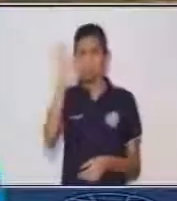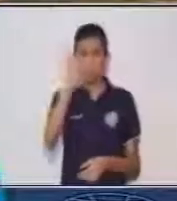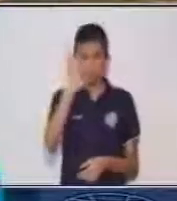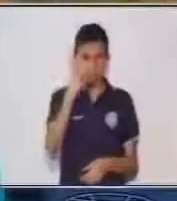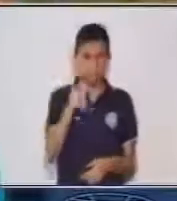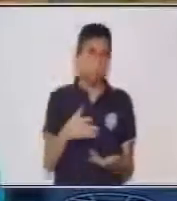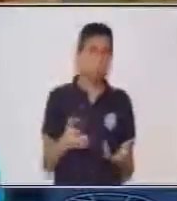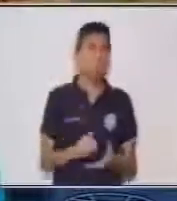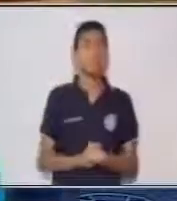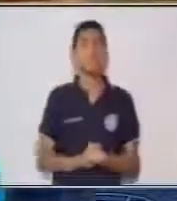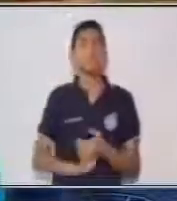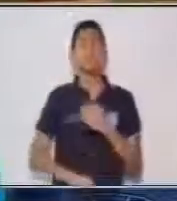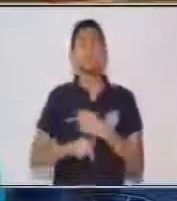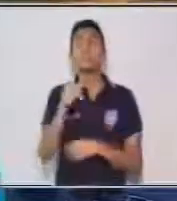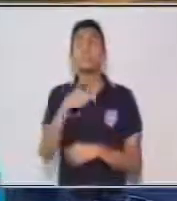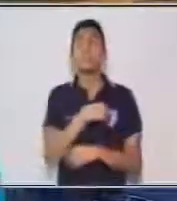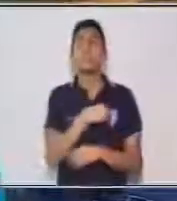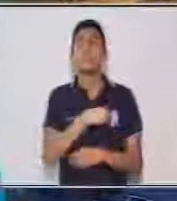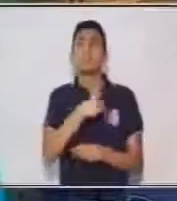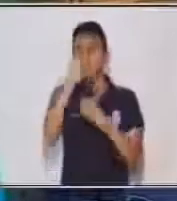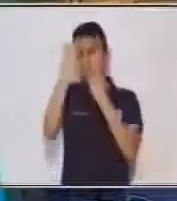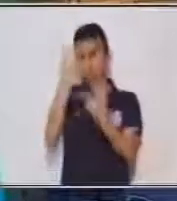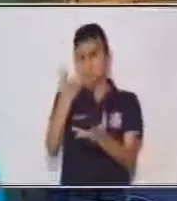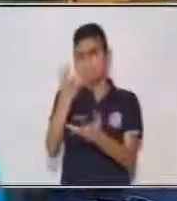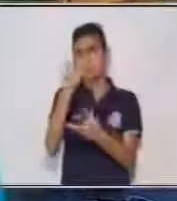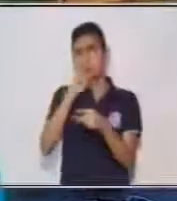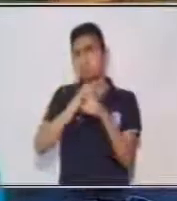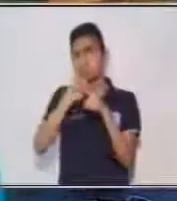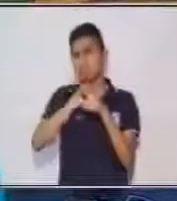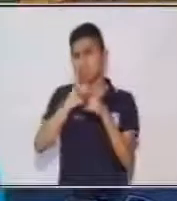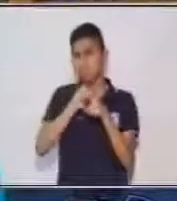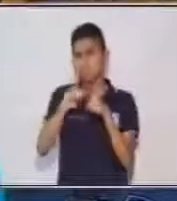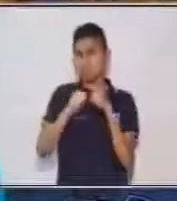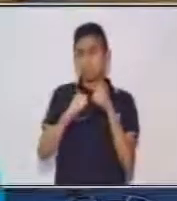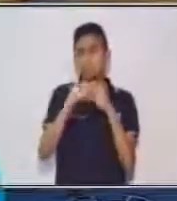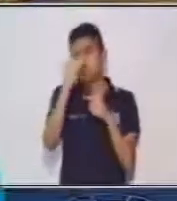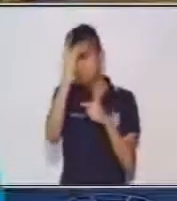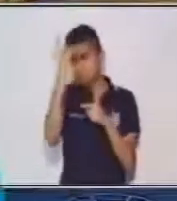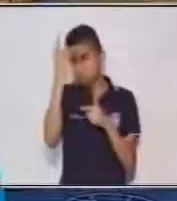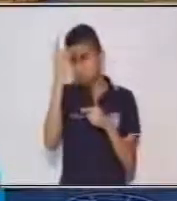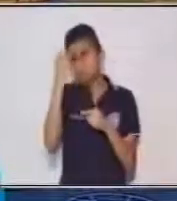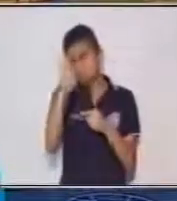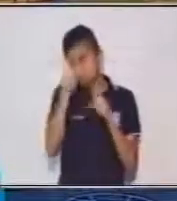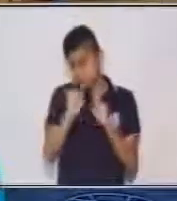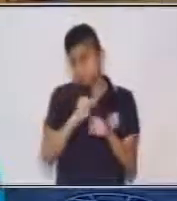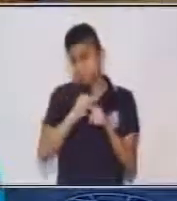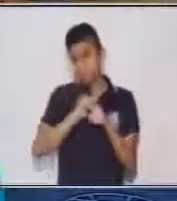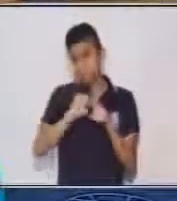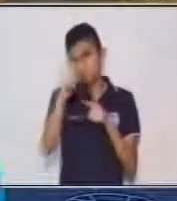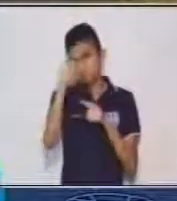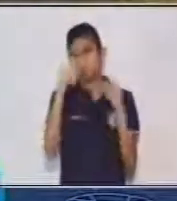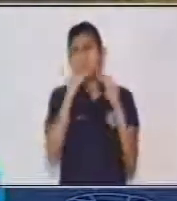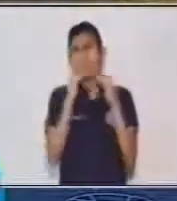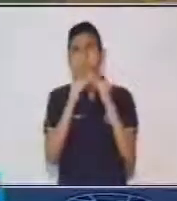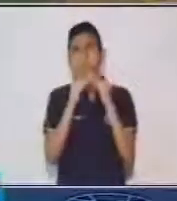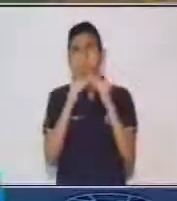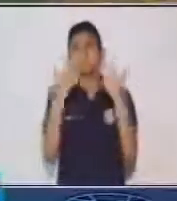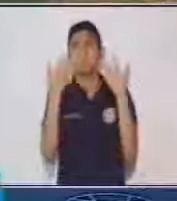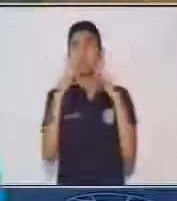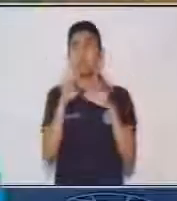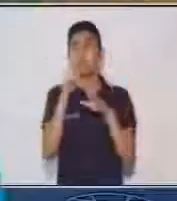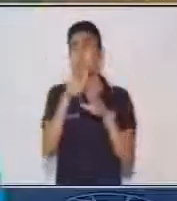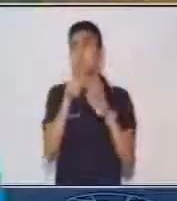Ahora, yo te quiero dejar estos ejercicios de tarea para que tú los puedas practicar. Y en lugar